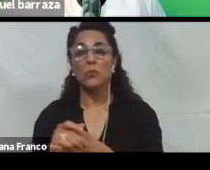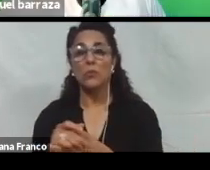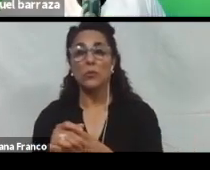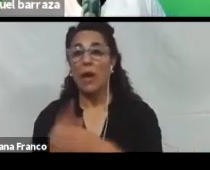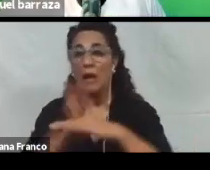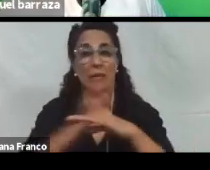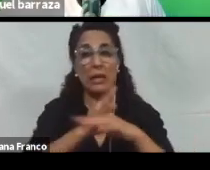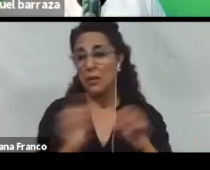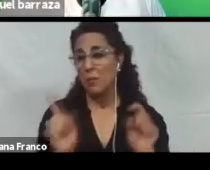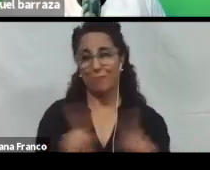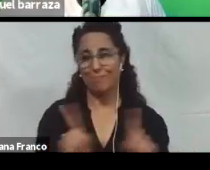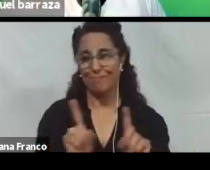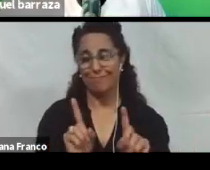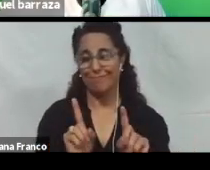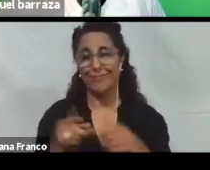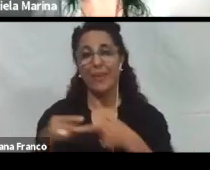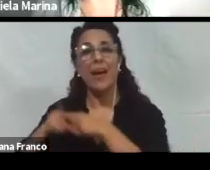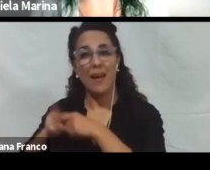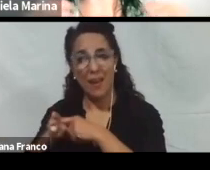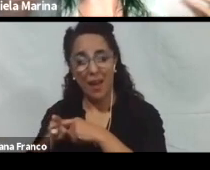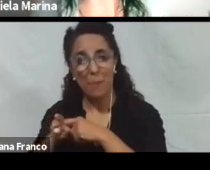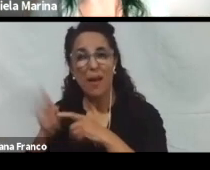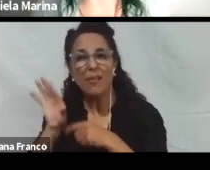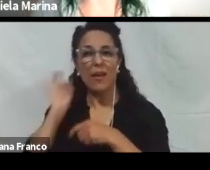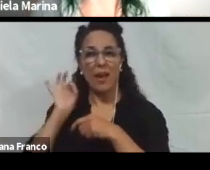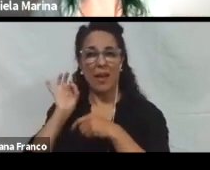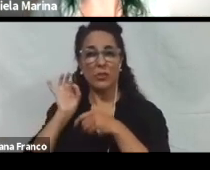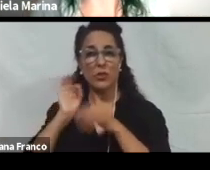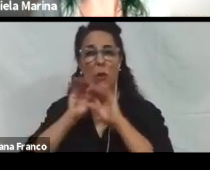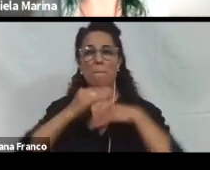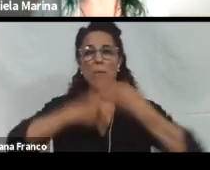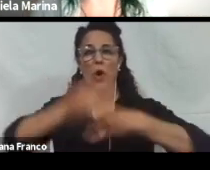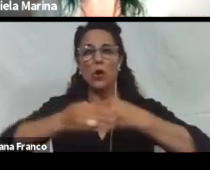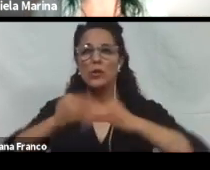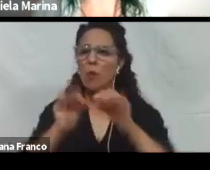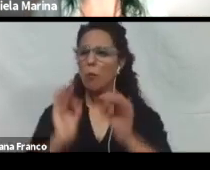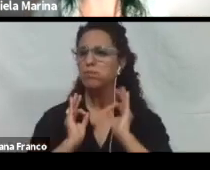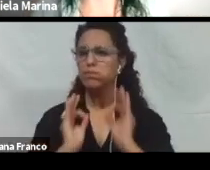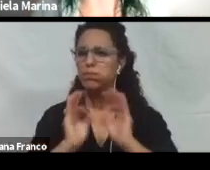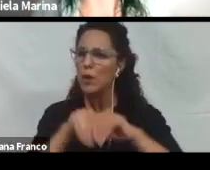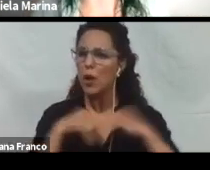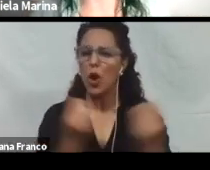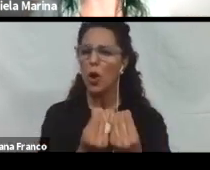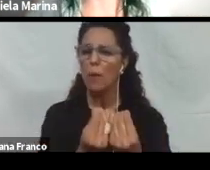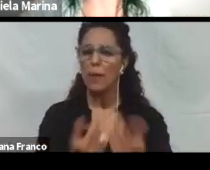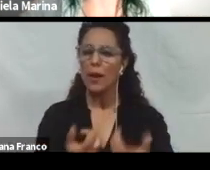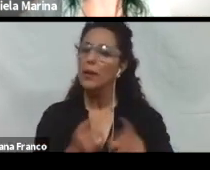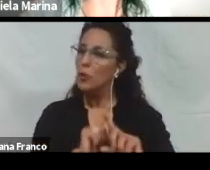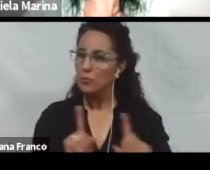Es decir, la herramienta sí es accesible, pero el proceso completo de evaluación no estaría siéndolo.